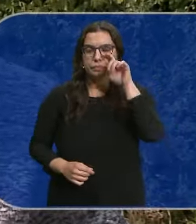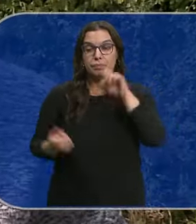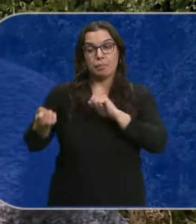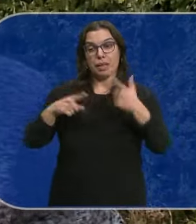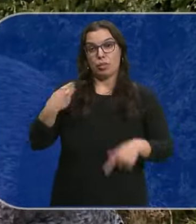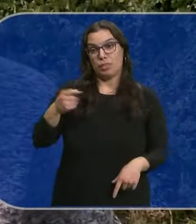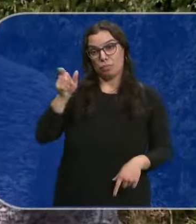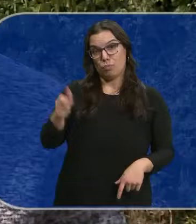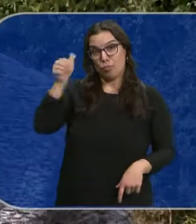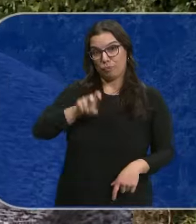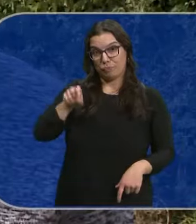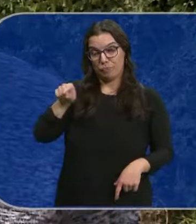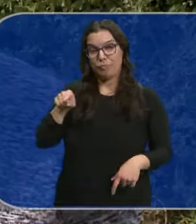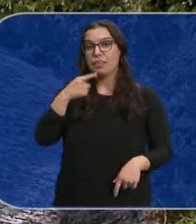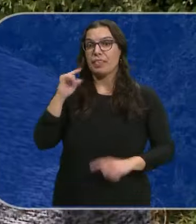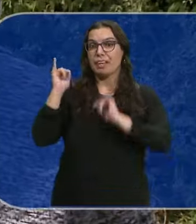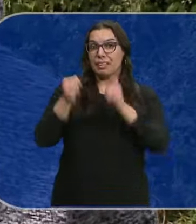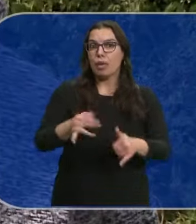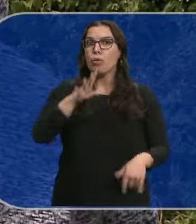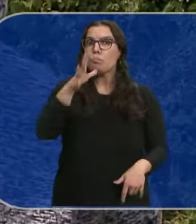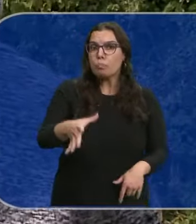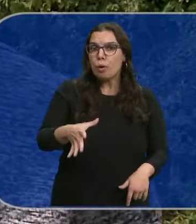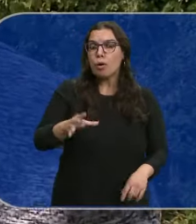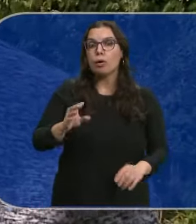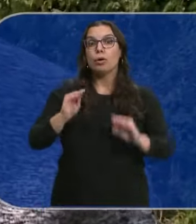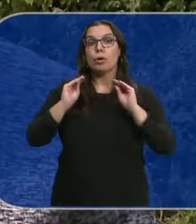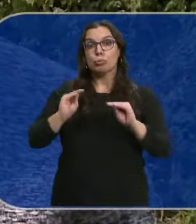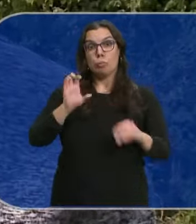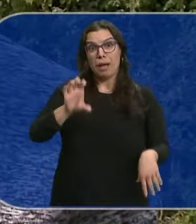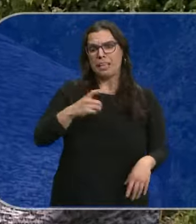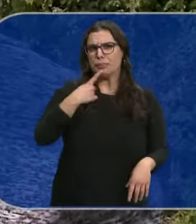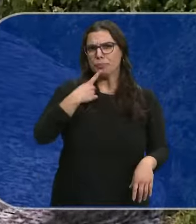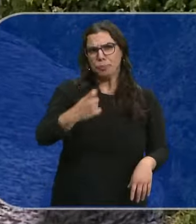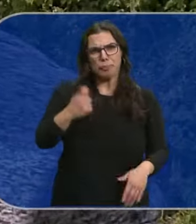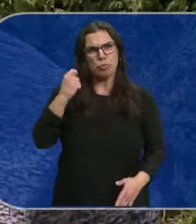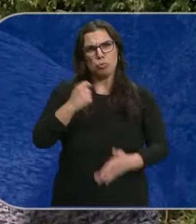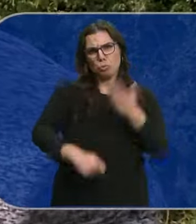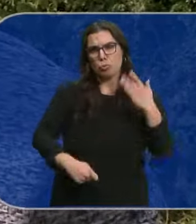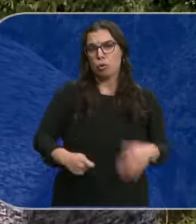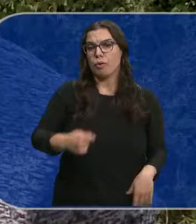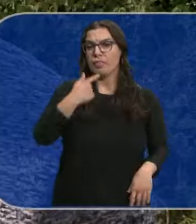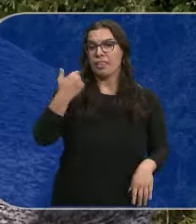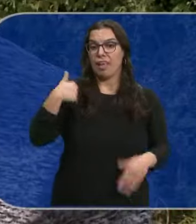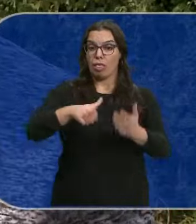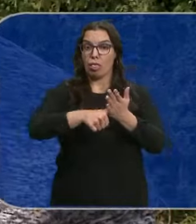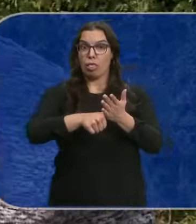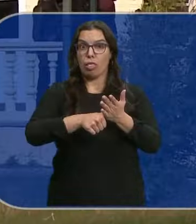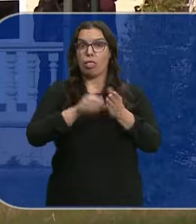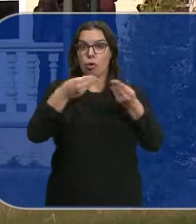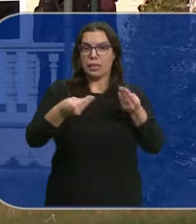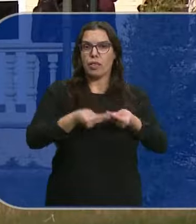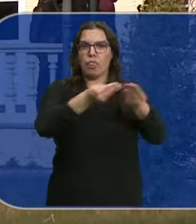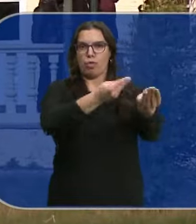Algo similar le ocurre a él Ha llegado aquí, dice, por las dificultades que hay en Senegal Y nos cuenta que ya ha dejado la documentación en la